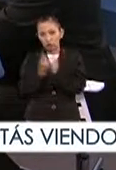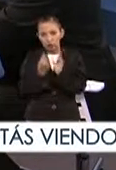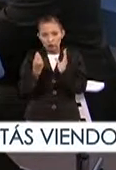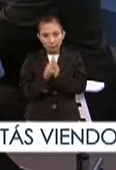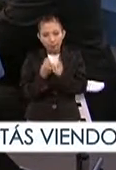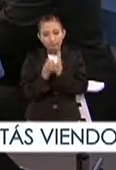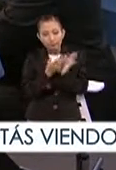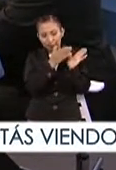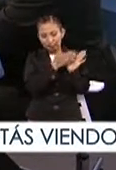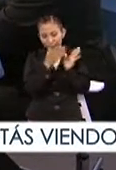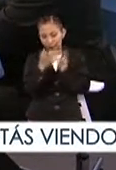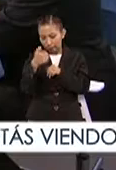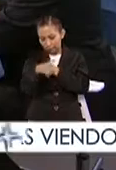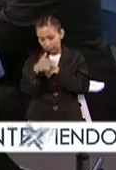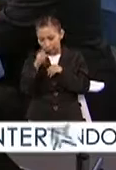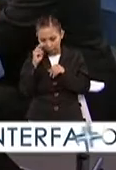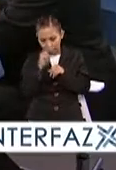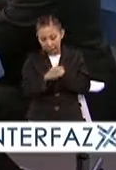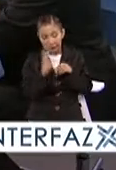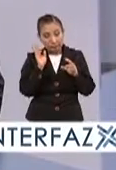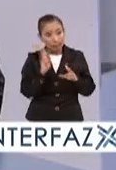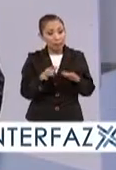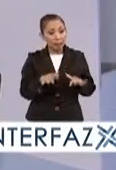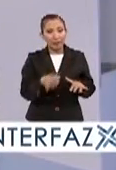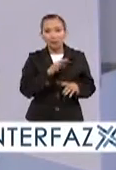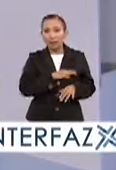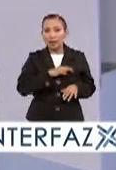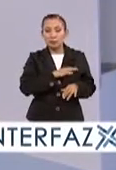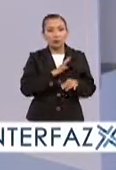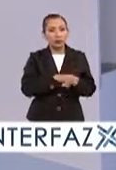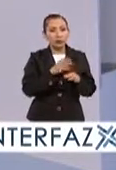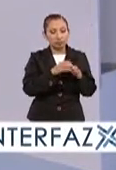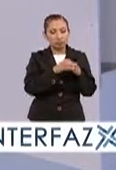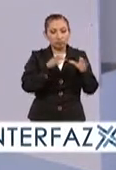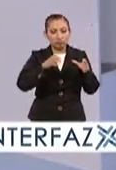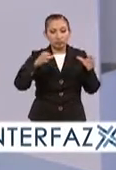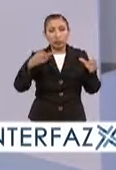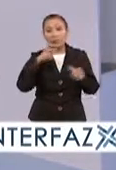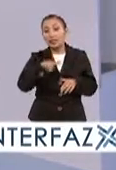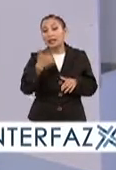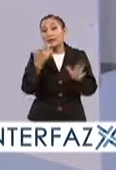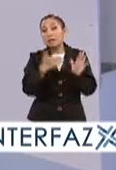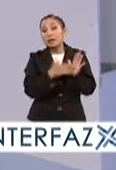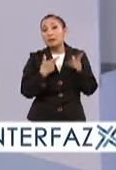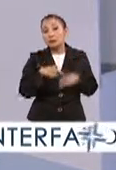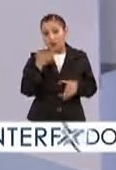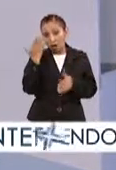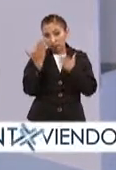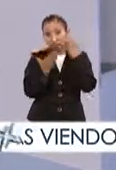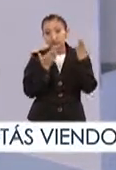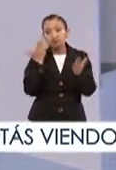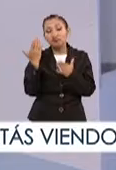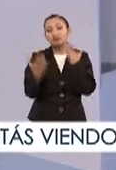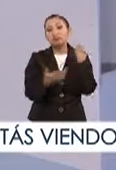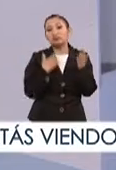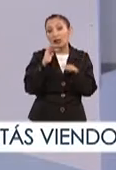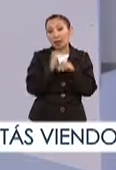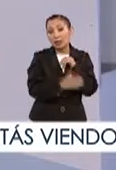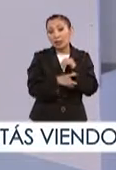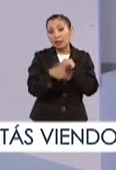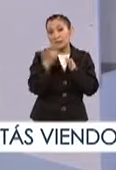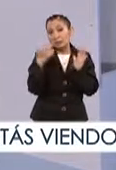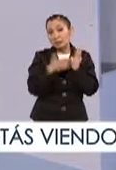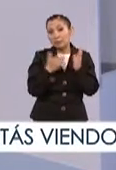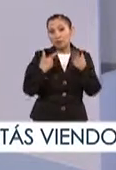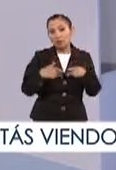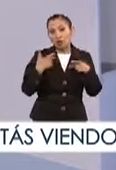La numeralia que tenemos nos tiene verdaderamente felices porque lo han tomado más de 13 mil personas, es decir, lo han concluido más de